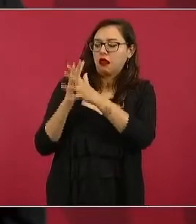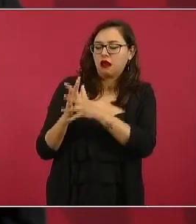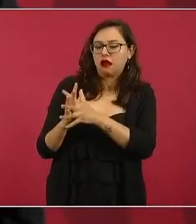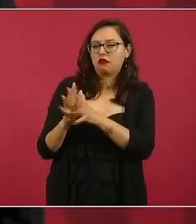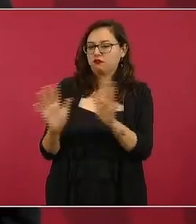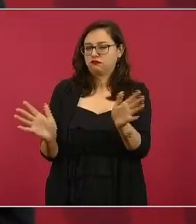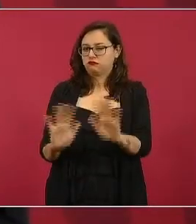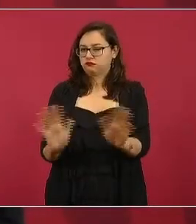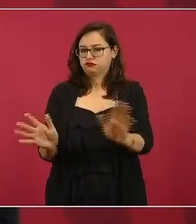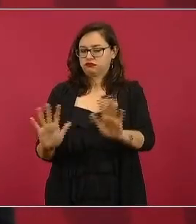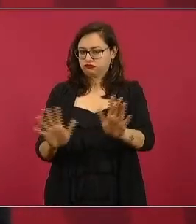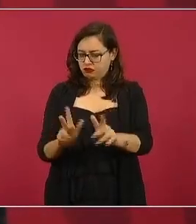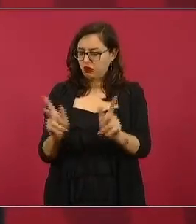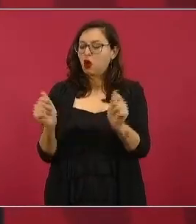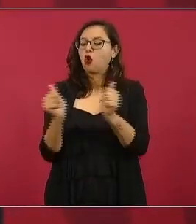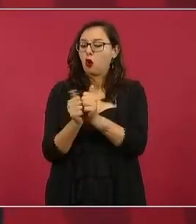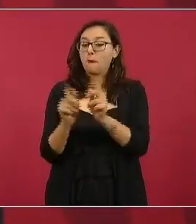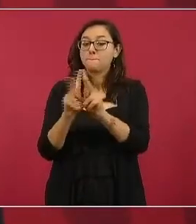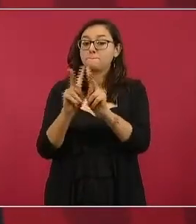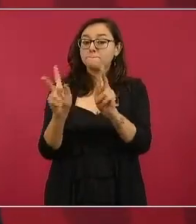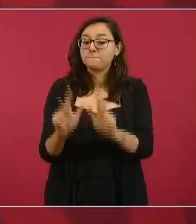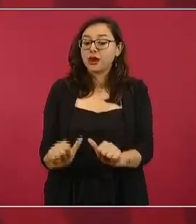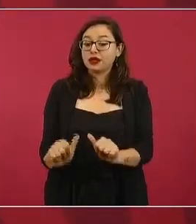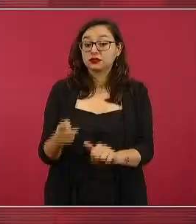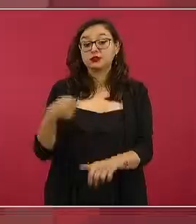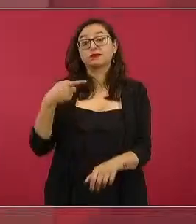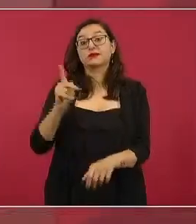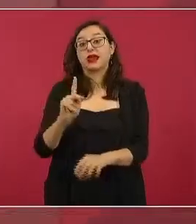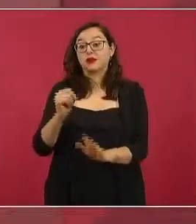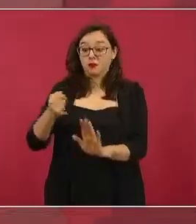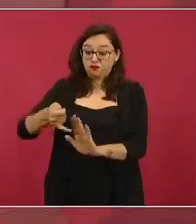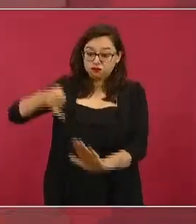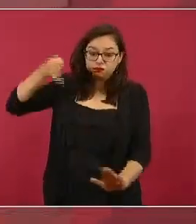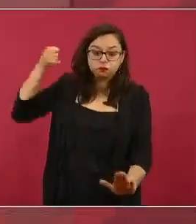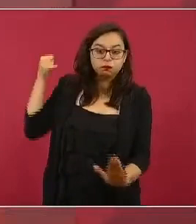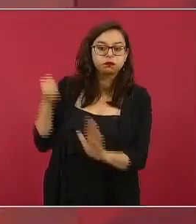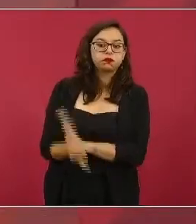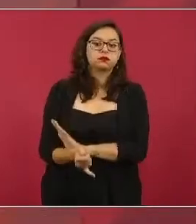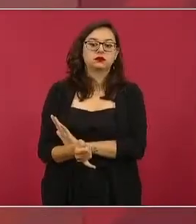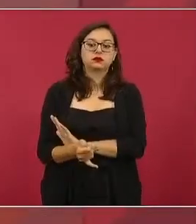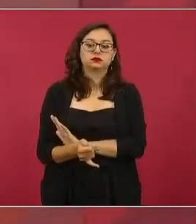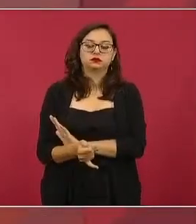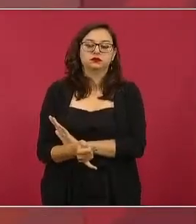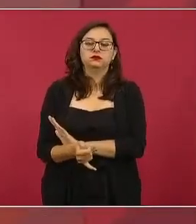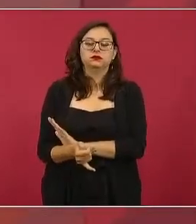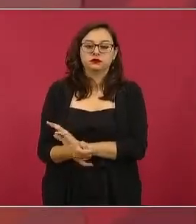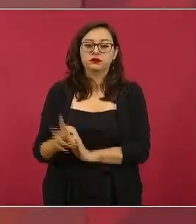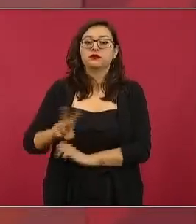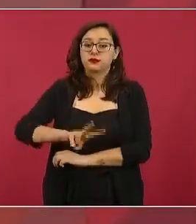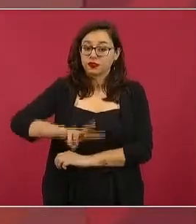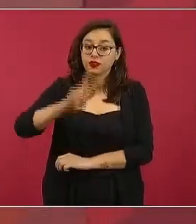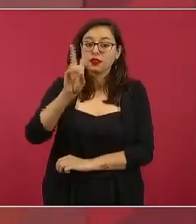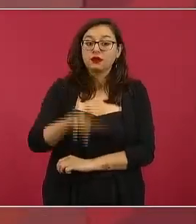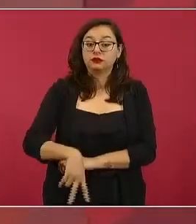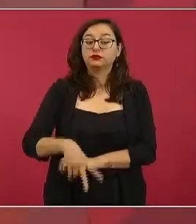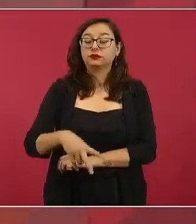va a ser pacífica y al mismo tiempo radical porque vamos a arrancar de raíz